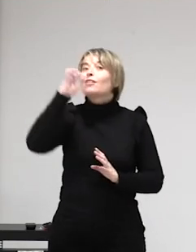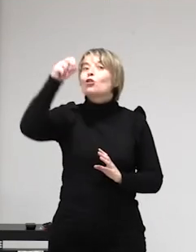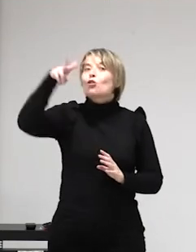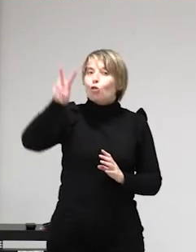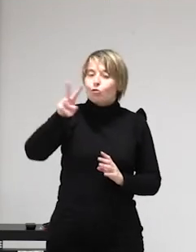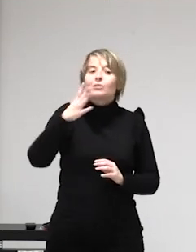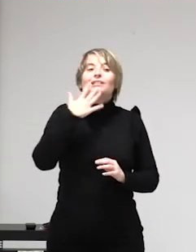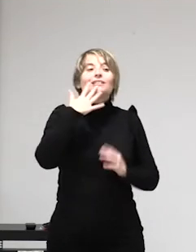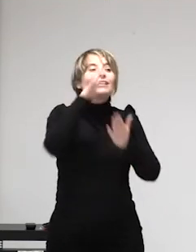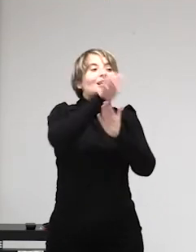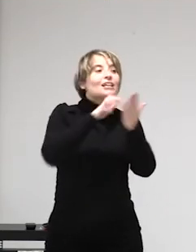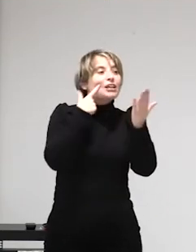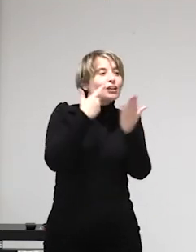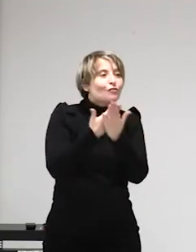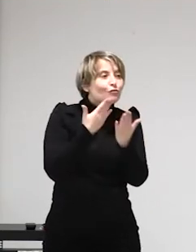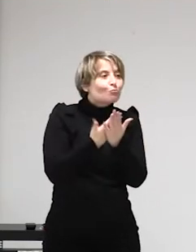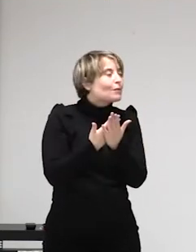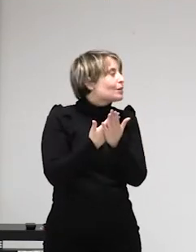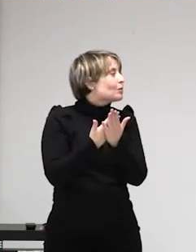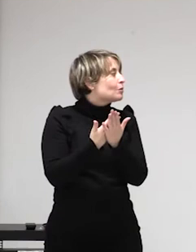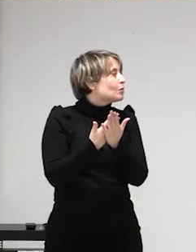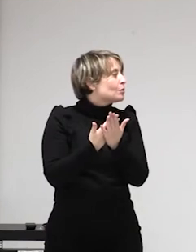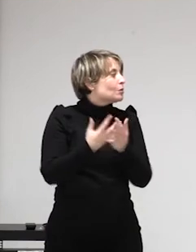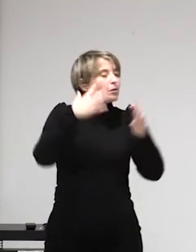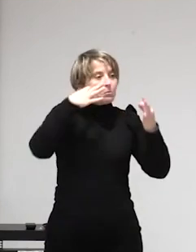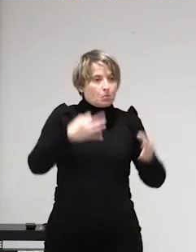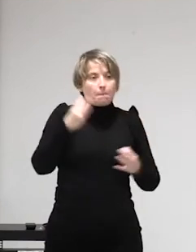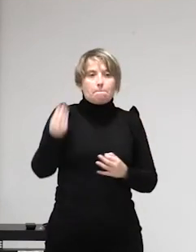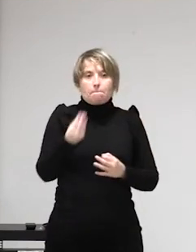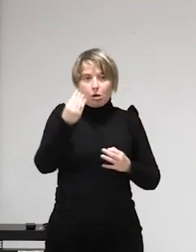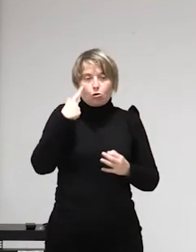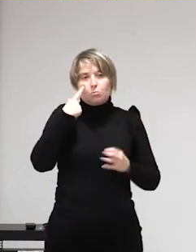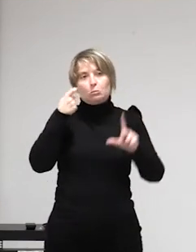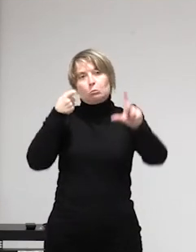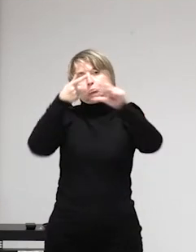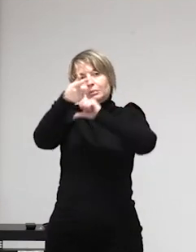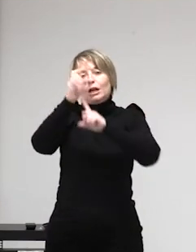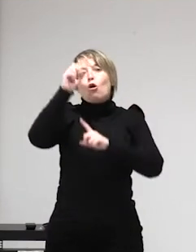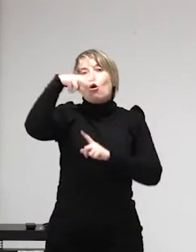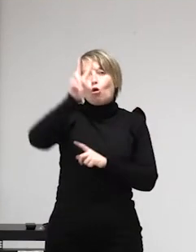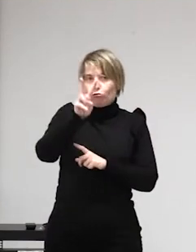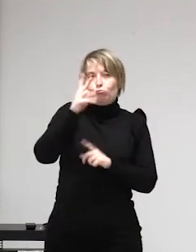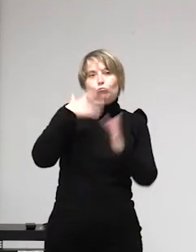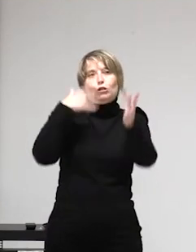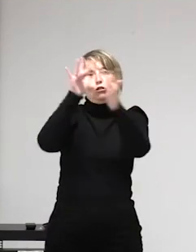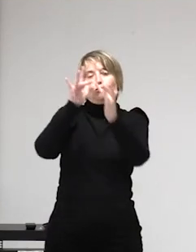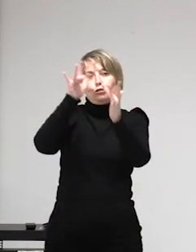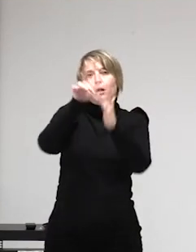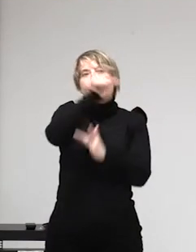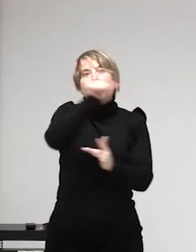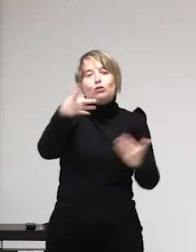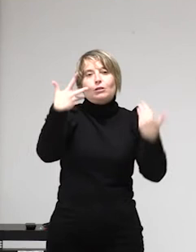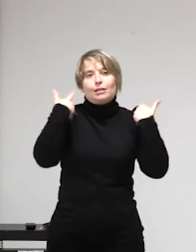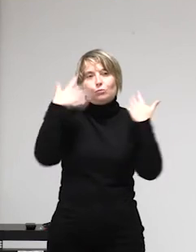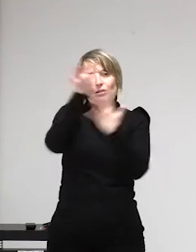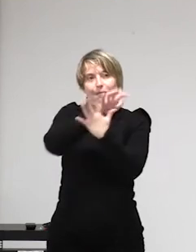situación de trata? ese es un informe de la ONU ¿de acuerdo? y dice así considerando que se identifica